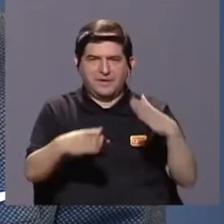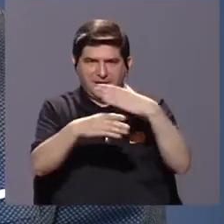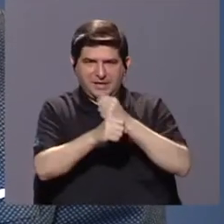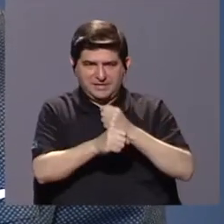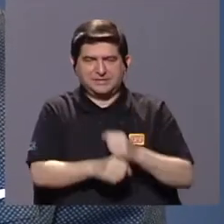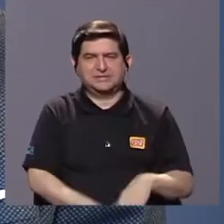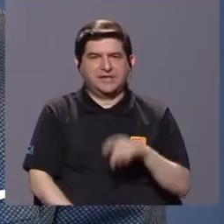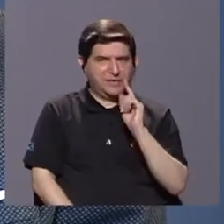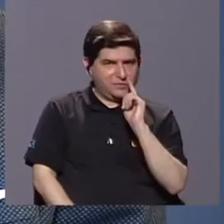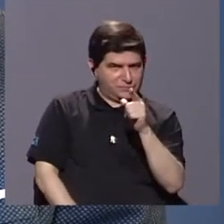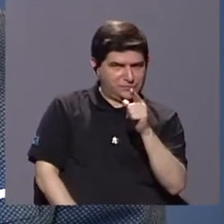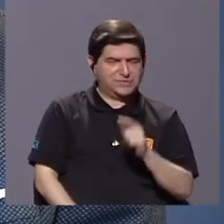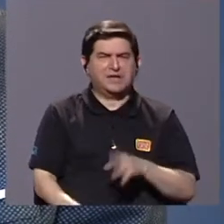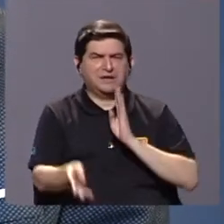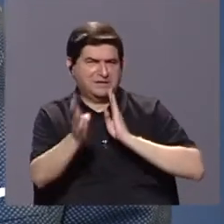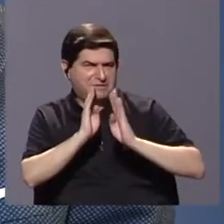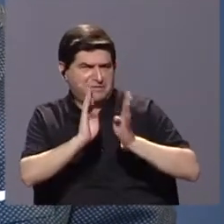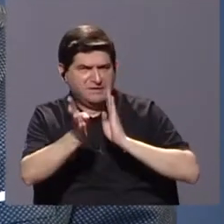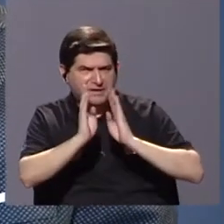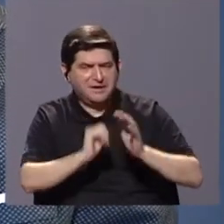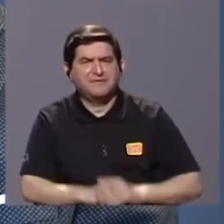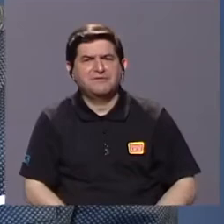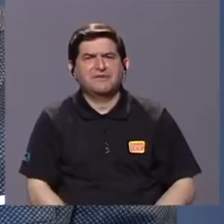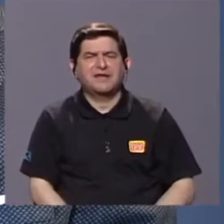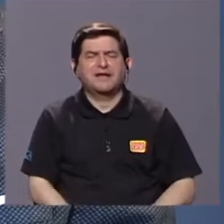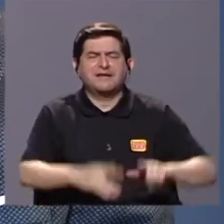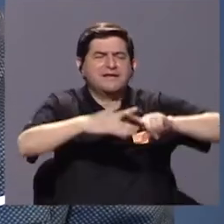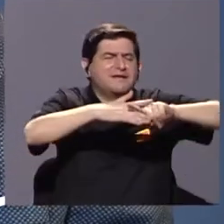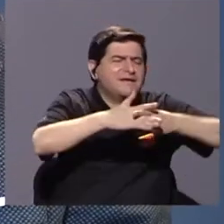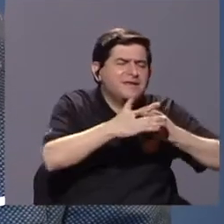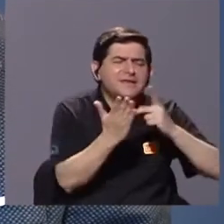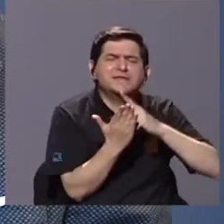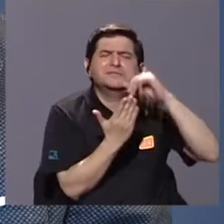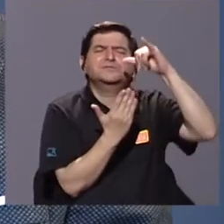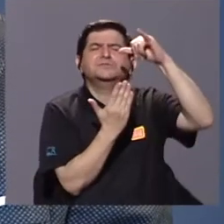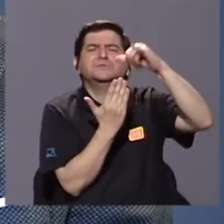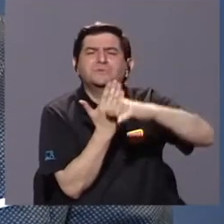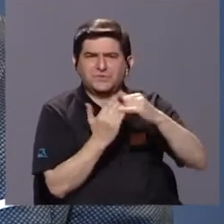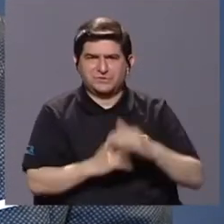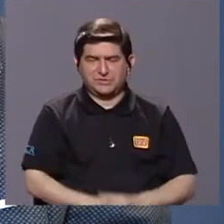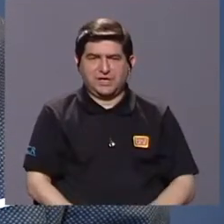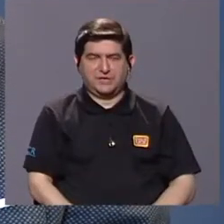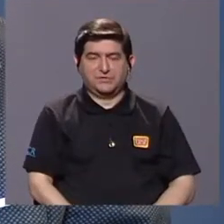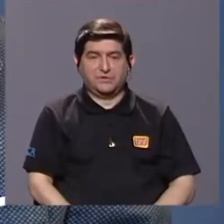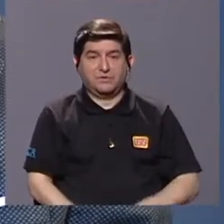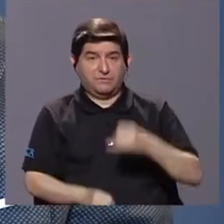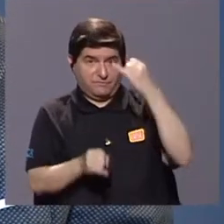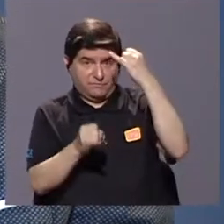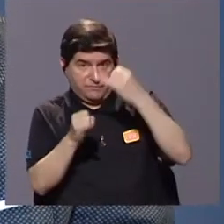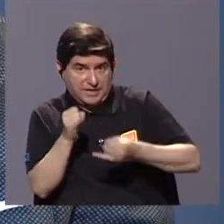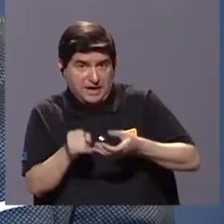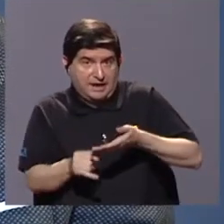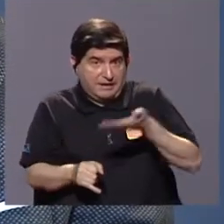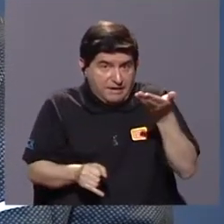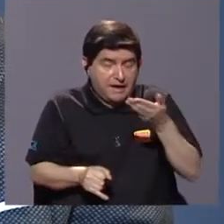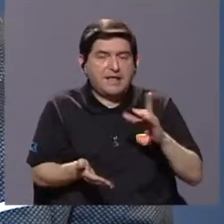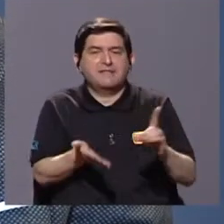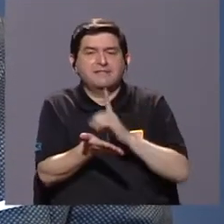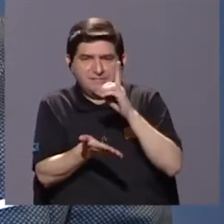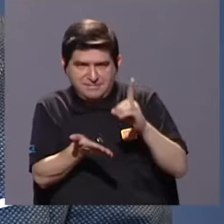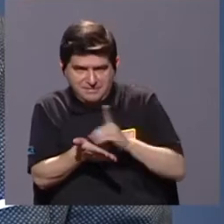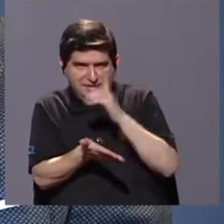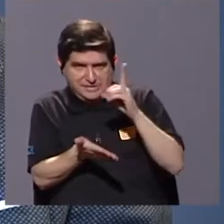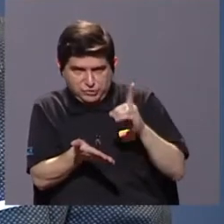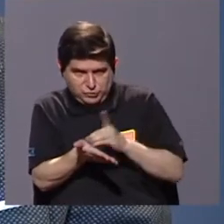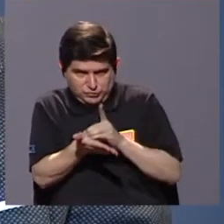con usted, habíamos hablado de los inicios de un proyecto que iba a culminar en un diccionario